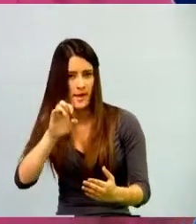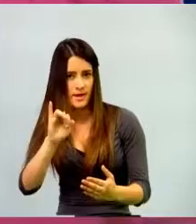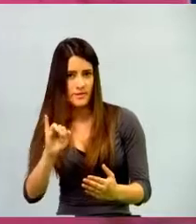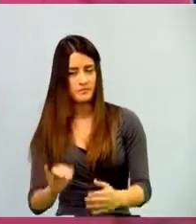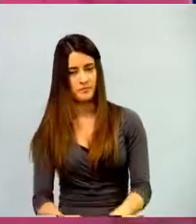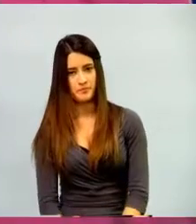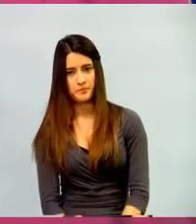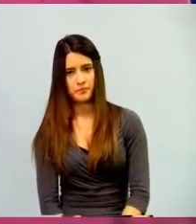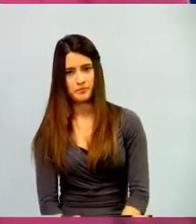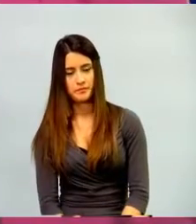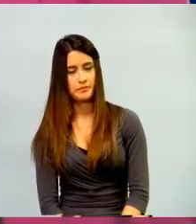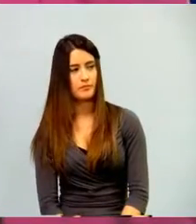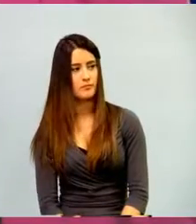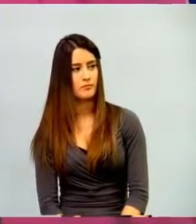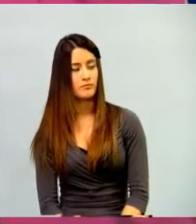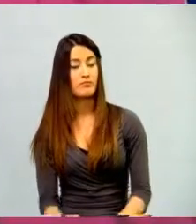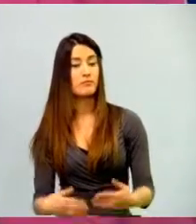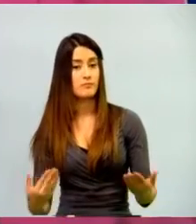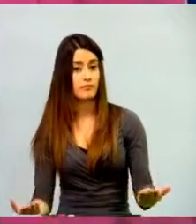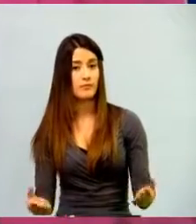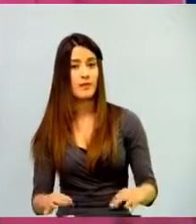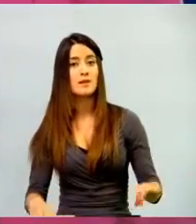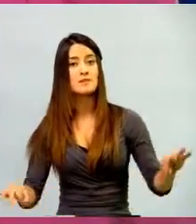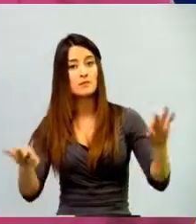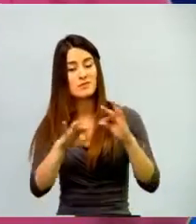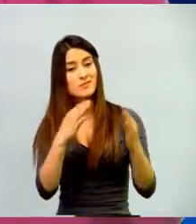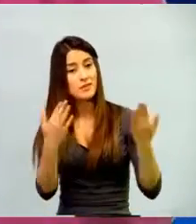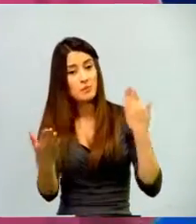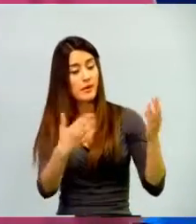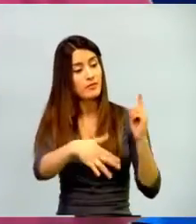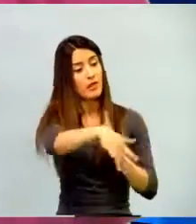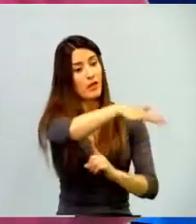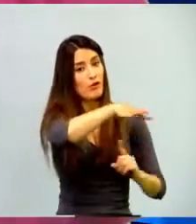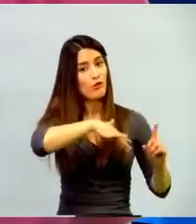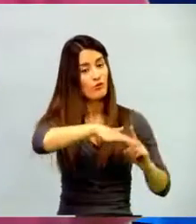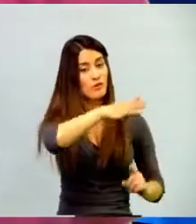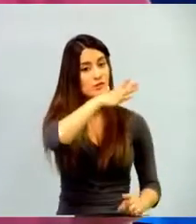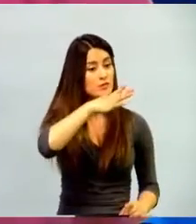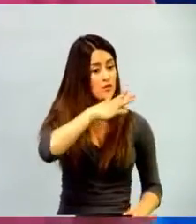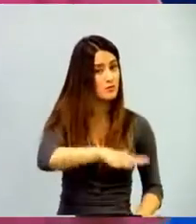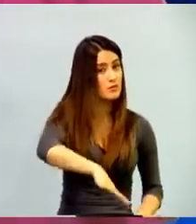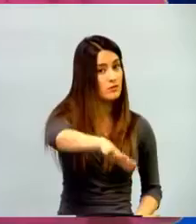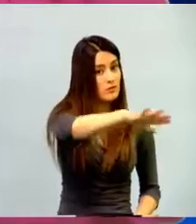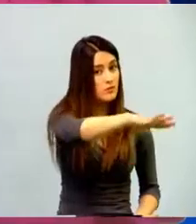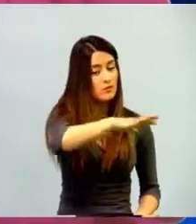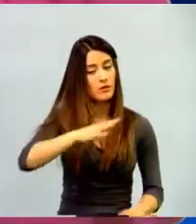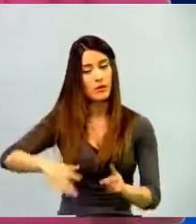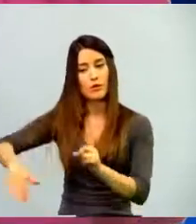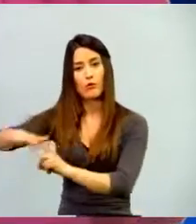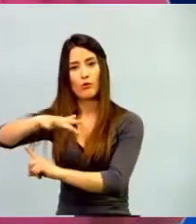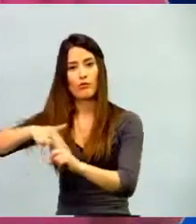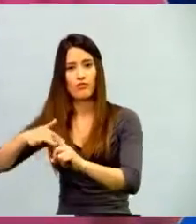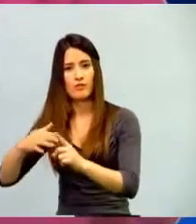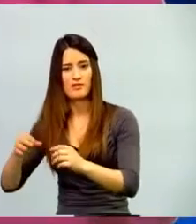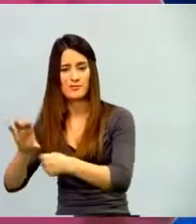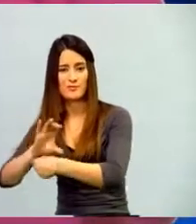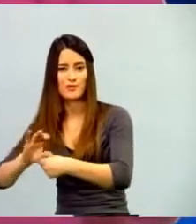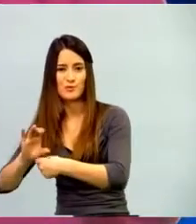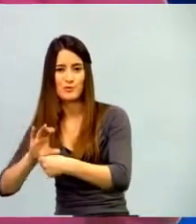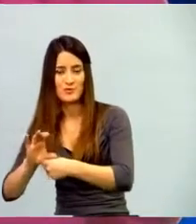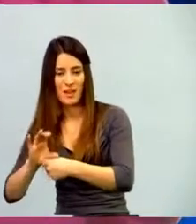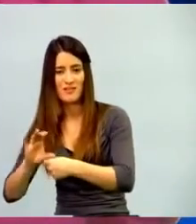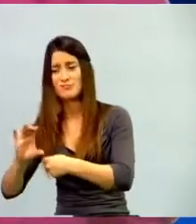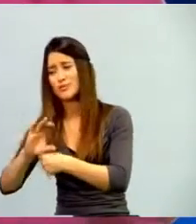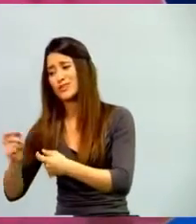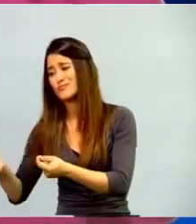hablar de un contexto rural y hablar de un contexto de ciudad donde tenemos absolutamente todo a